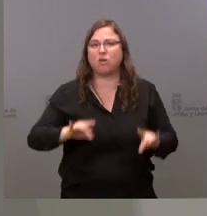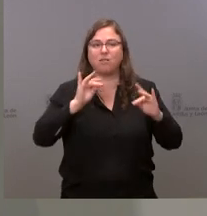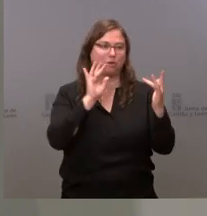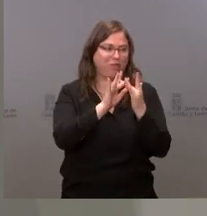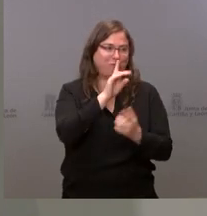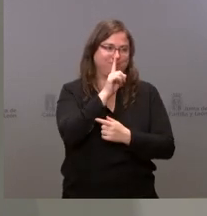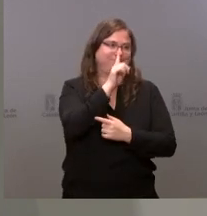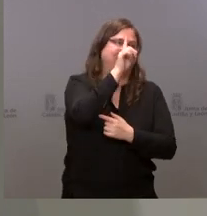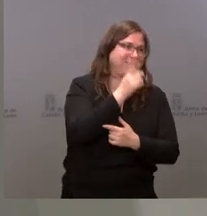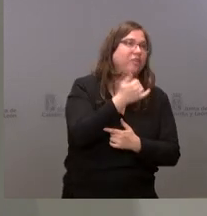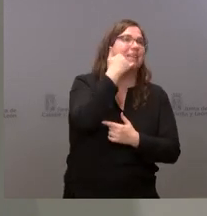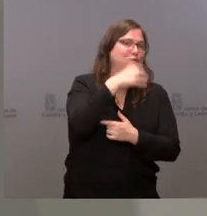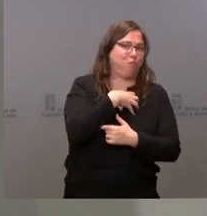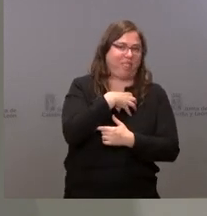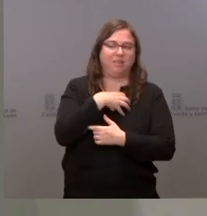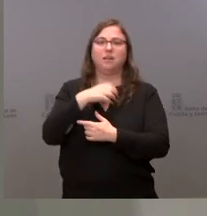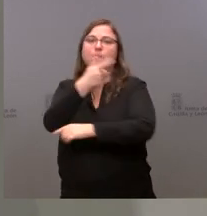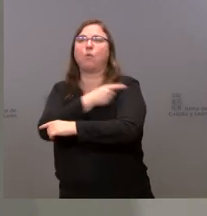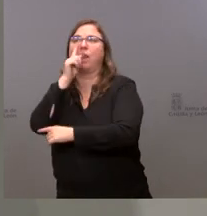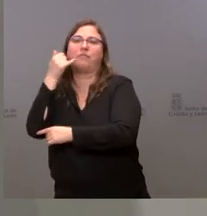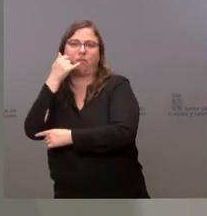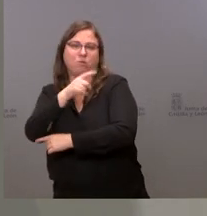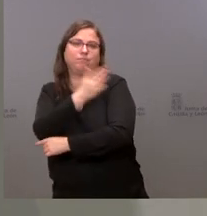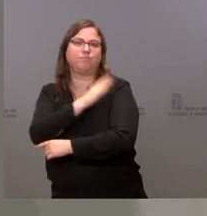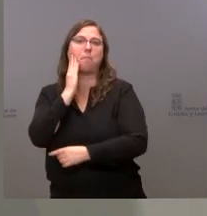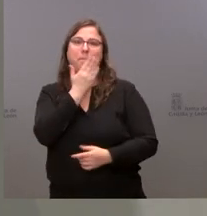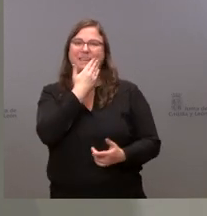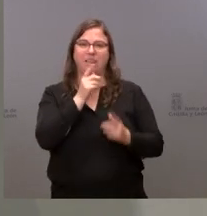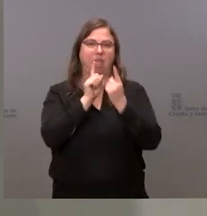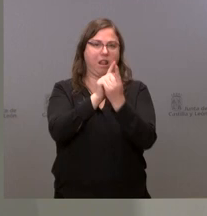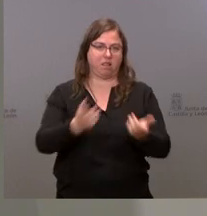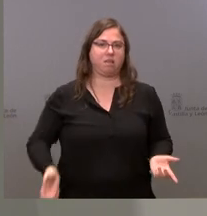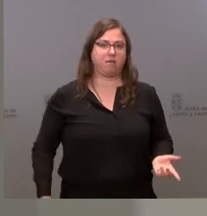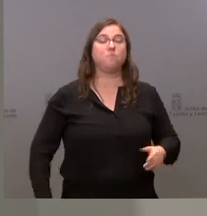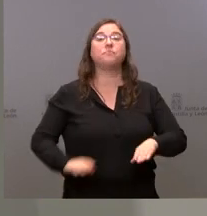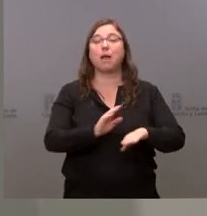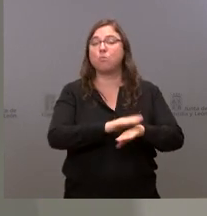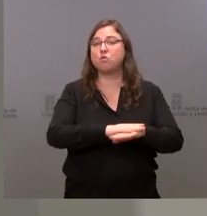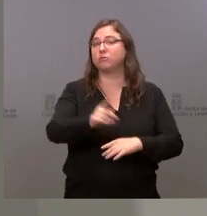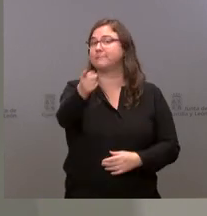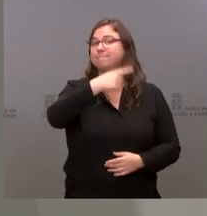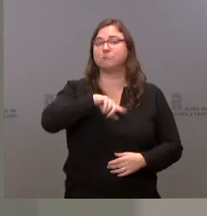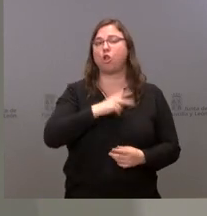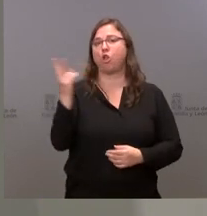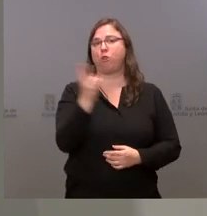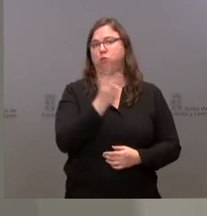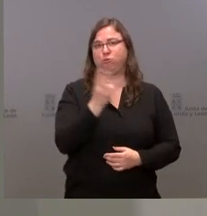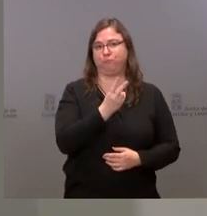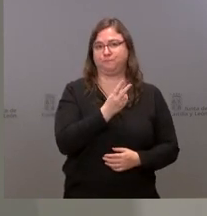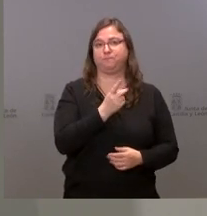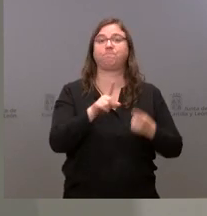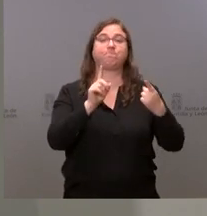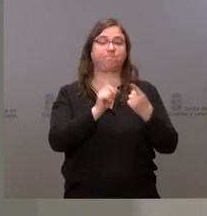persona que es vacunada y la persona que es, en este caso, objeto de este test. Por tanto, conviviarían ambos elementos. Por un lado,